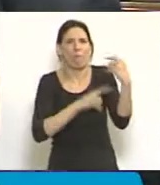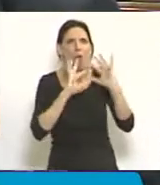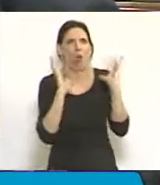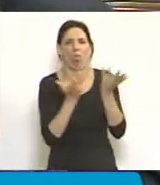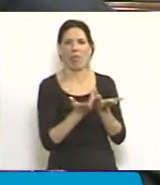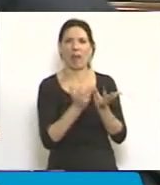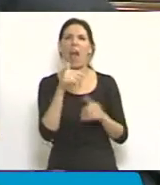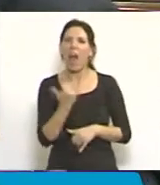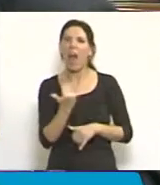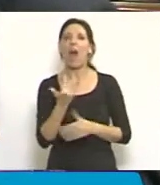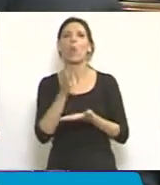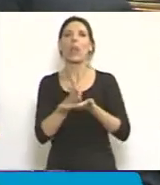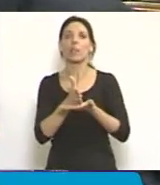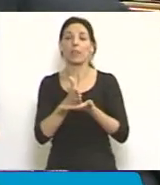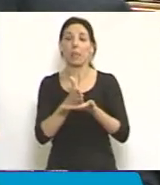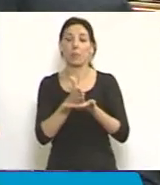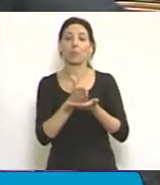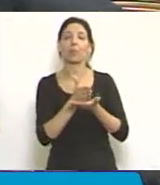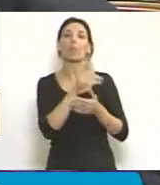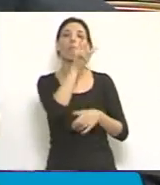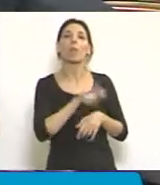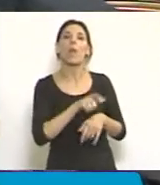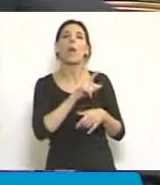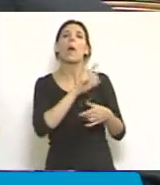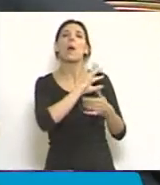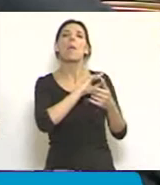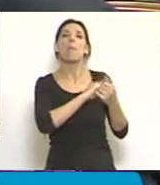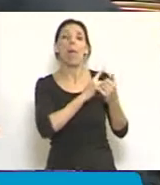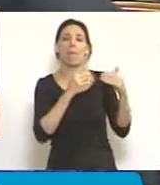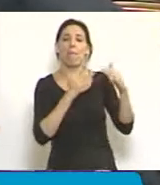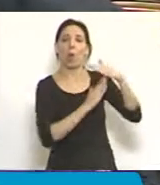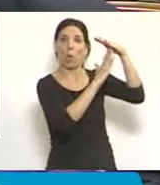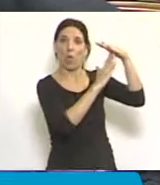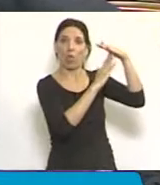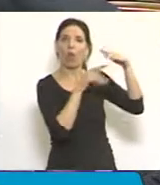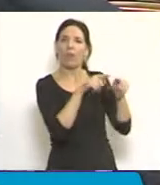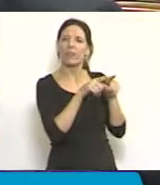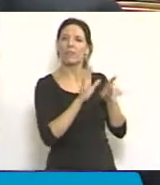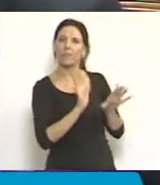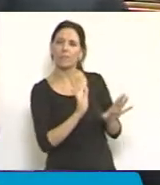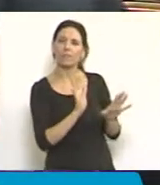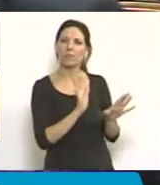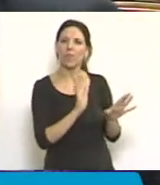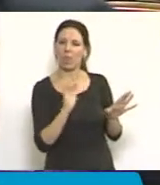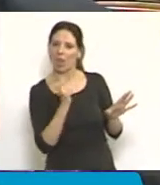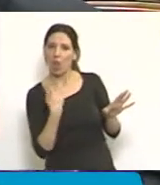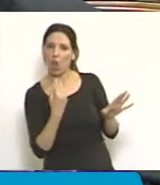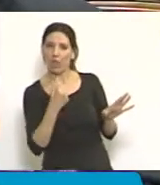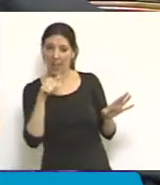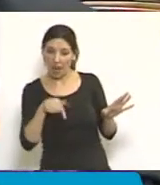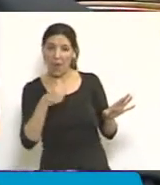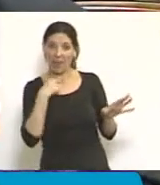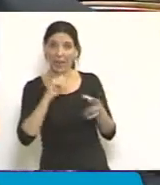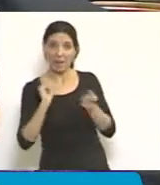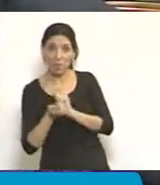límite constitucional, la figura del Procurador, como está establecida en nuestro régimen, tiene muy poco que ver con lo que pretendemos en esta reforma del